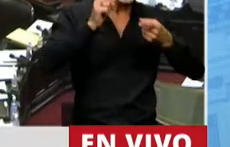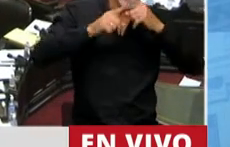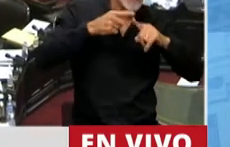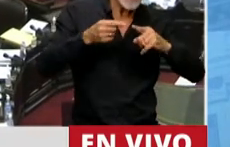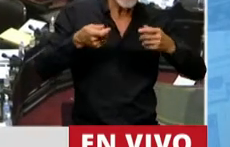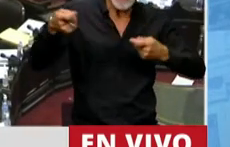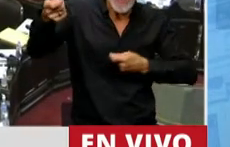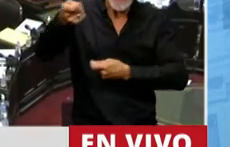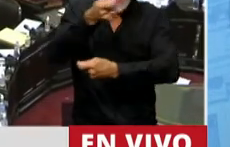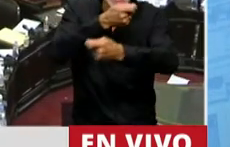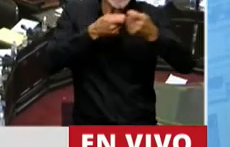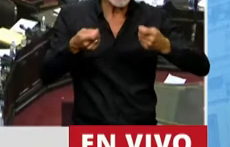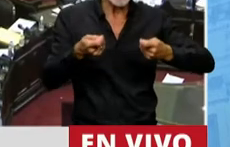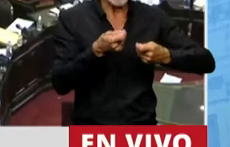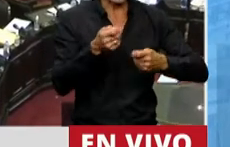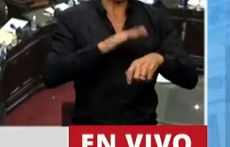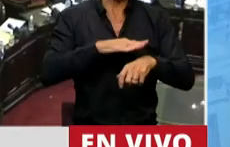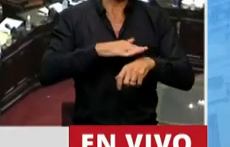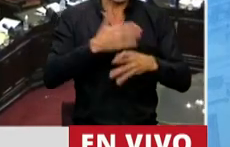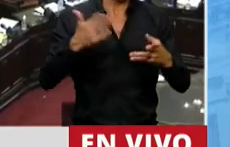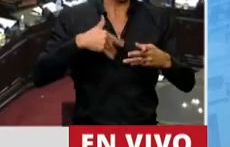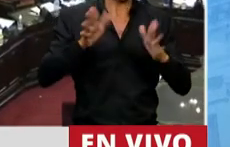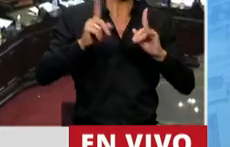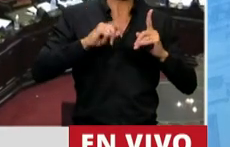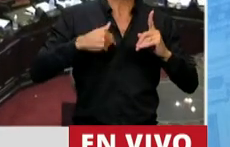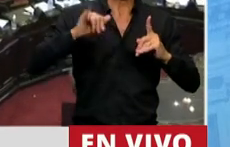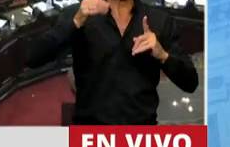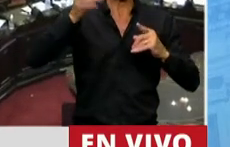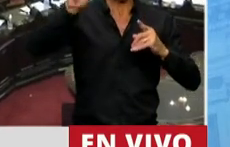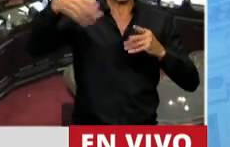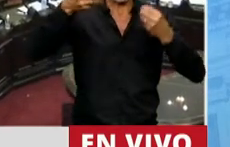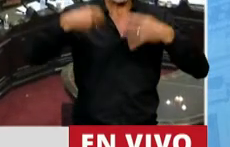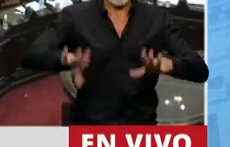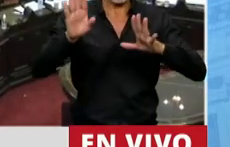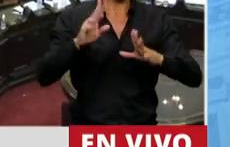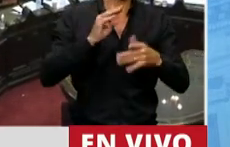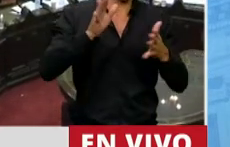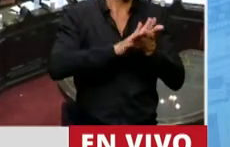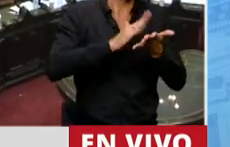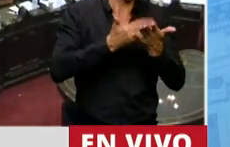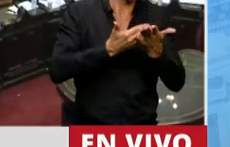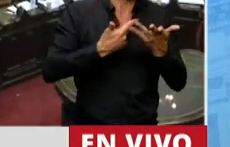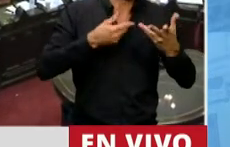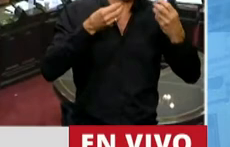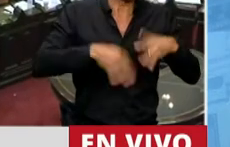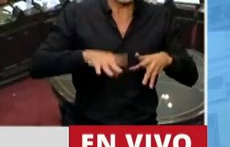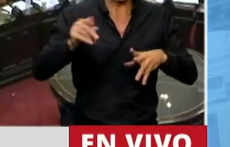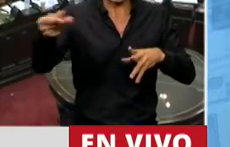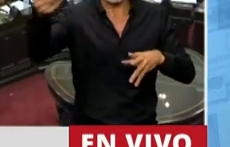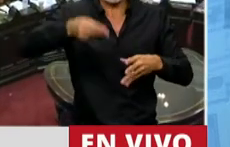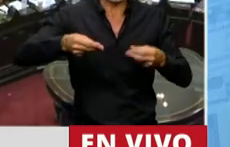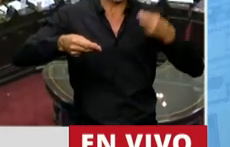cuando también llega el tiempo de perder alguna de nuestras ideas o alguna de nuestras propuestas. Y en esto, sí,